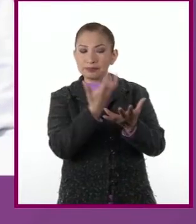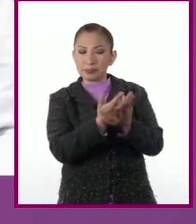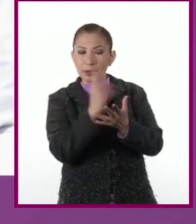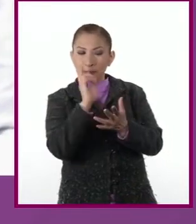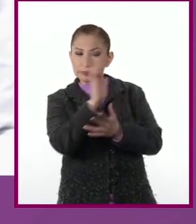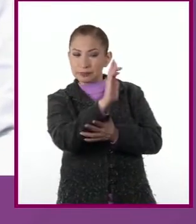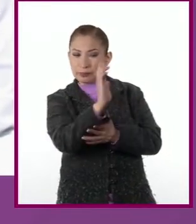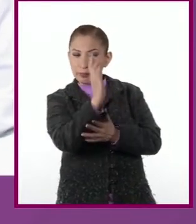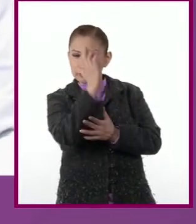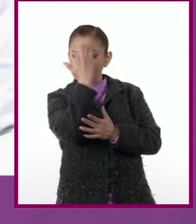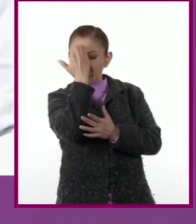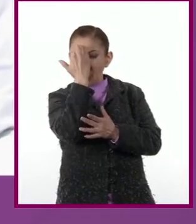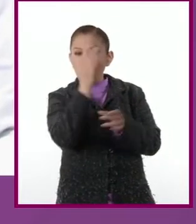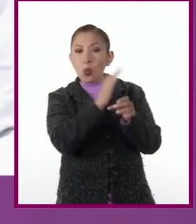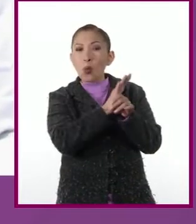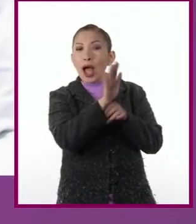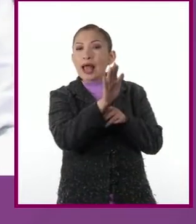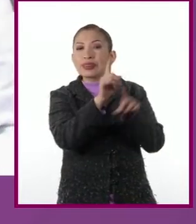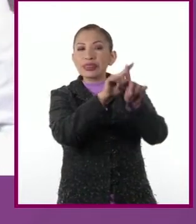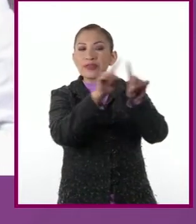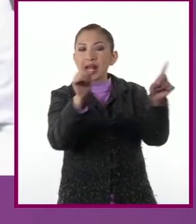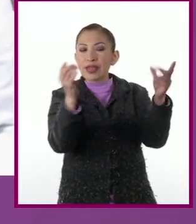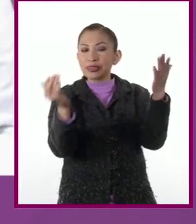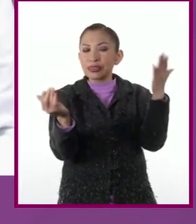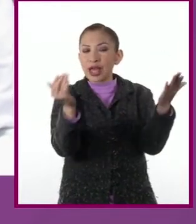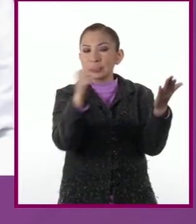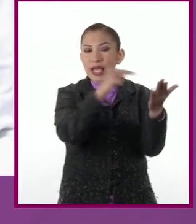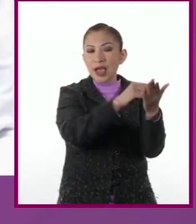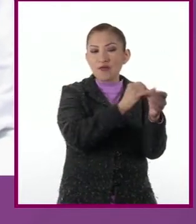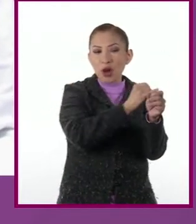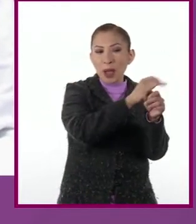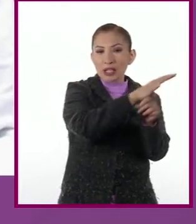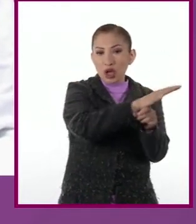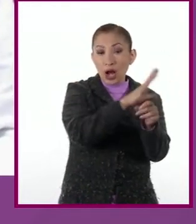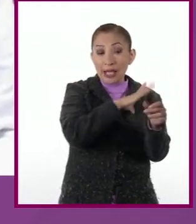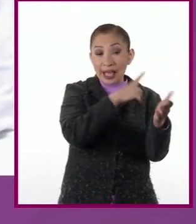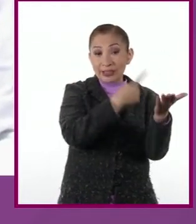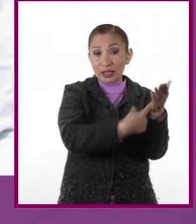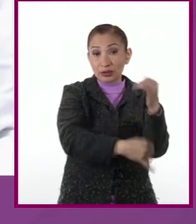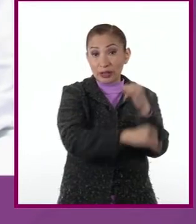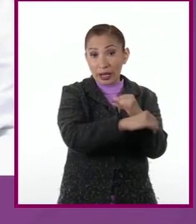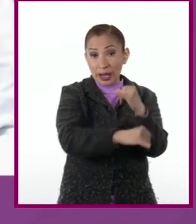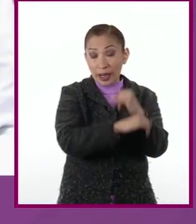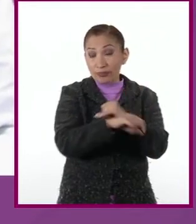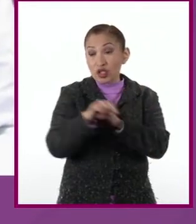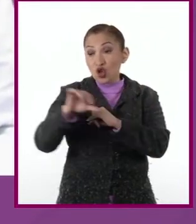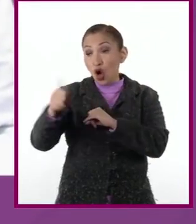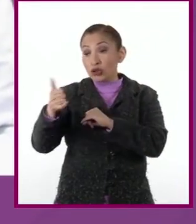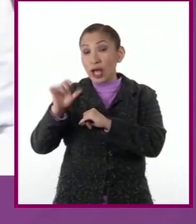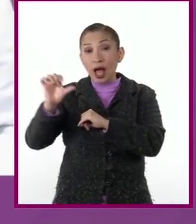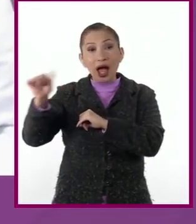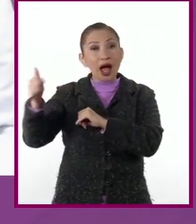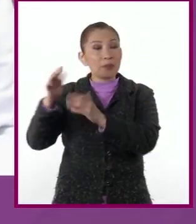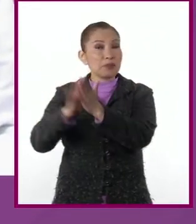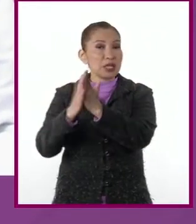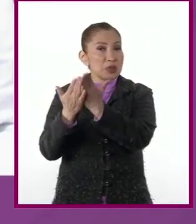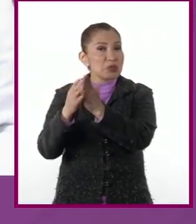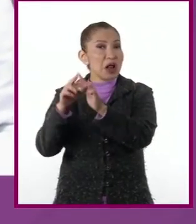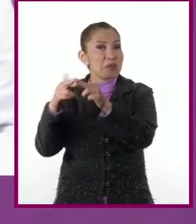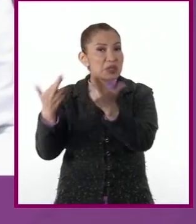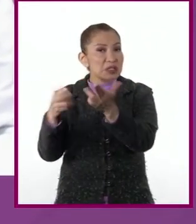para reconocer cuáles son las diferencias entre la información que se encuentra en internet y la que hay en fuentes impresas.